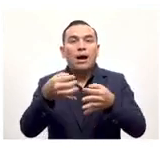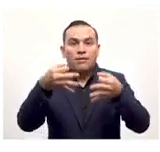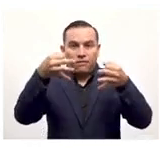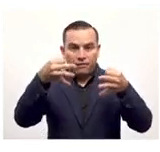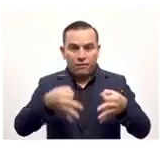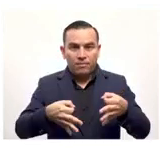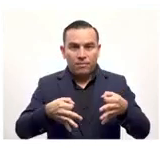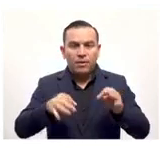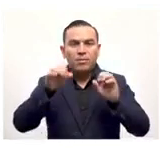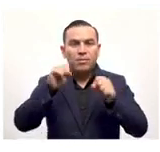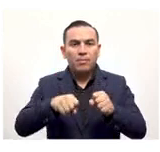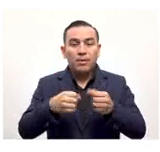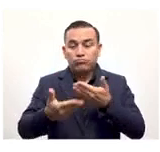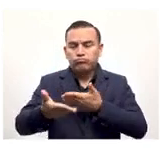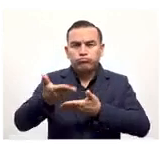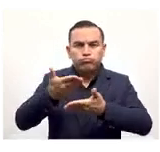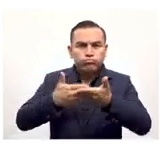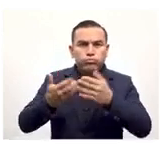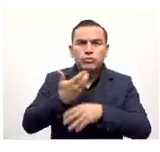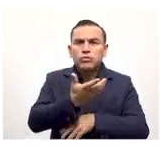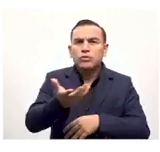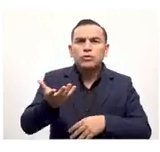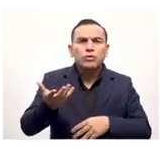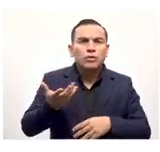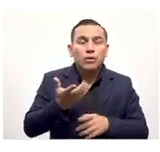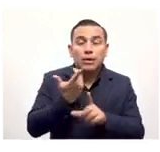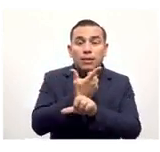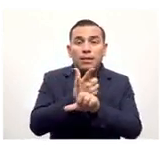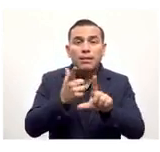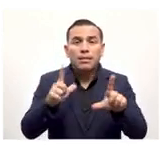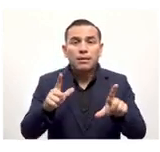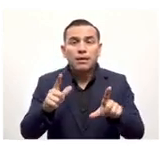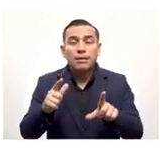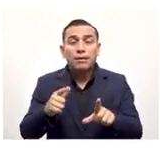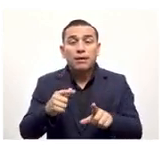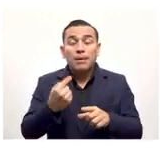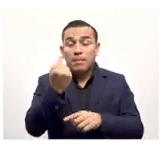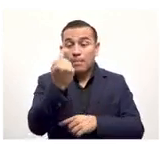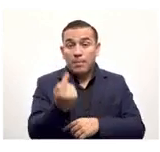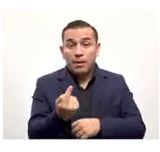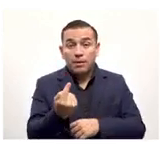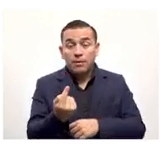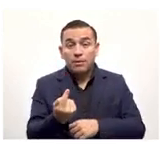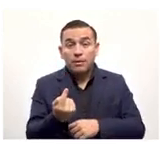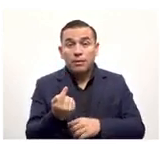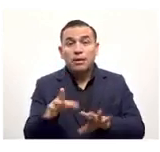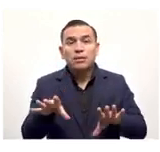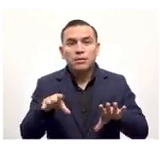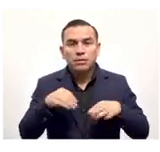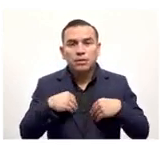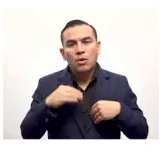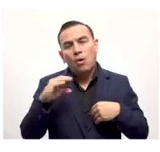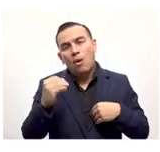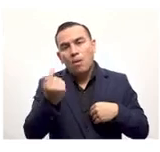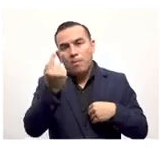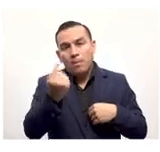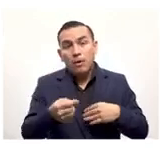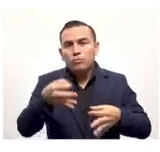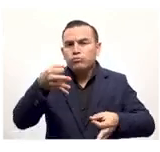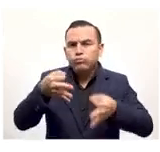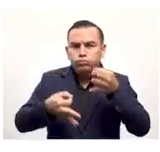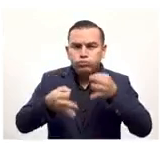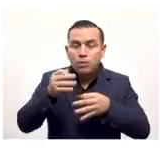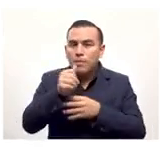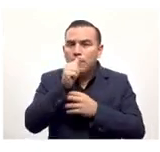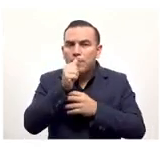legal, irrestricto con poder liberatorio, limitado en cualquier transacción y a cualquier título que las personas naturales o jurídicas,